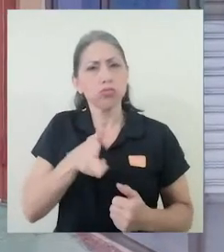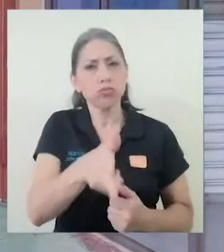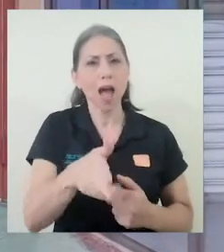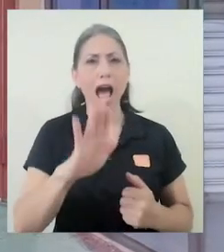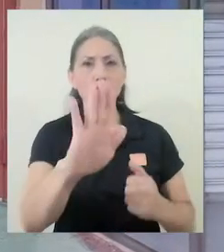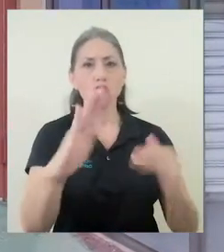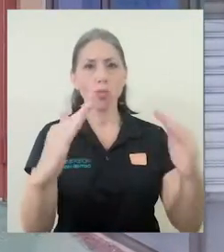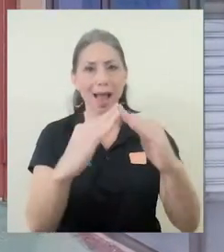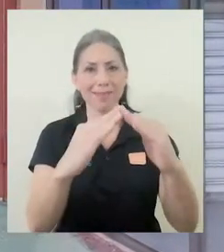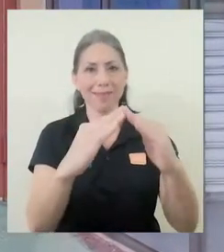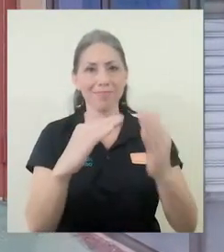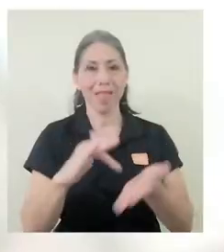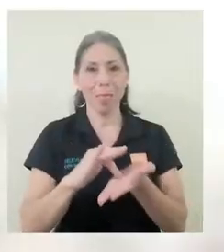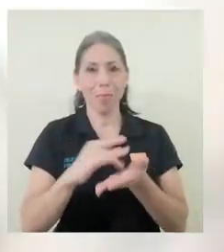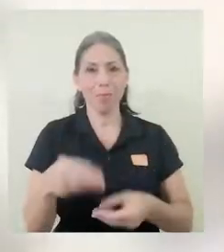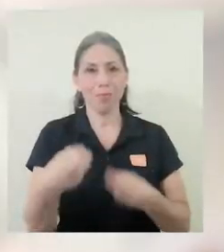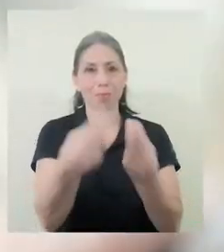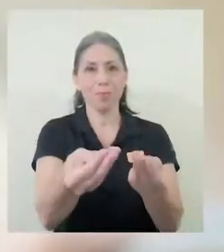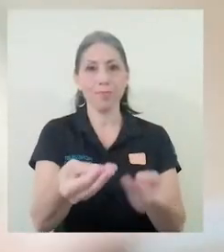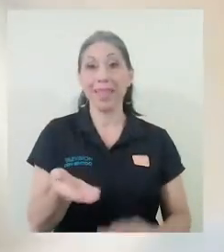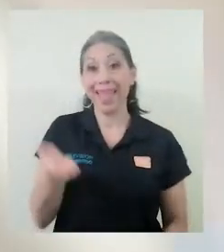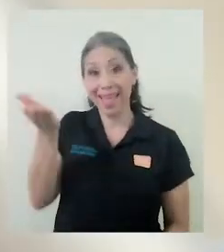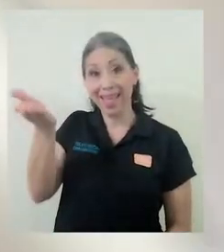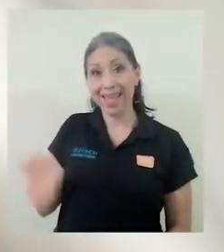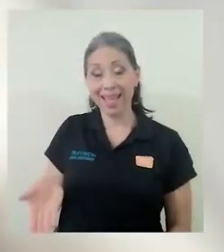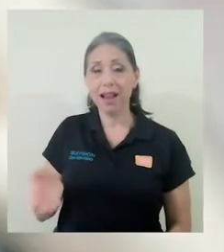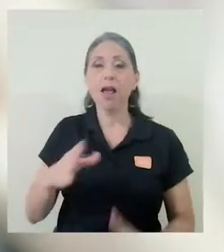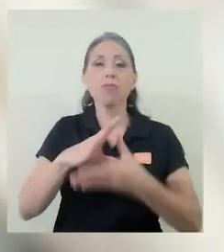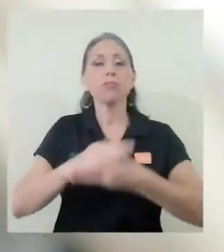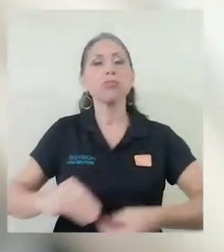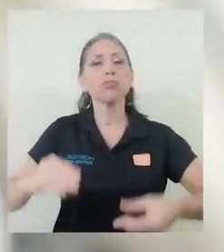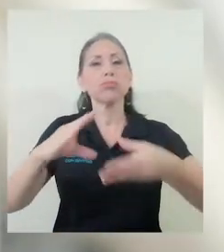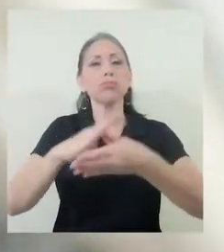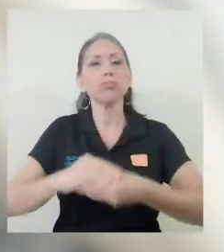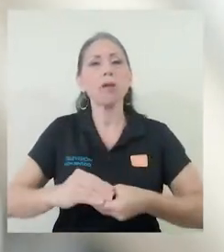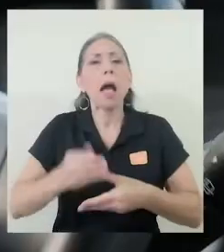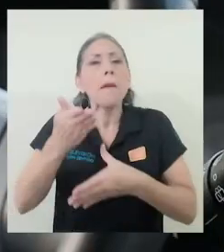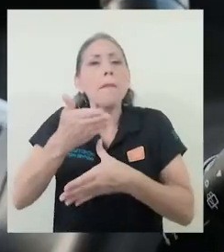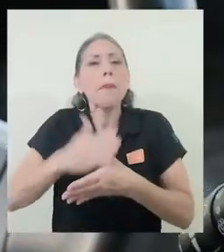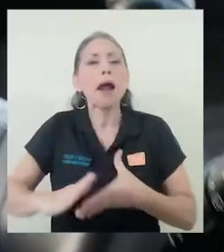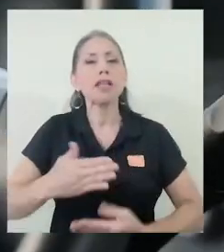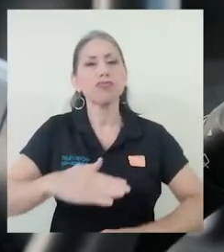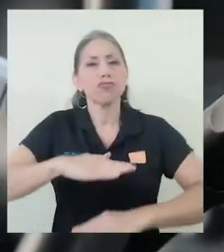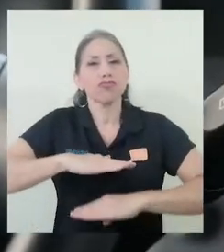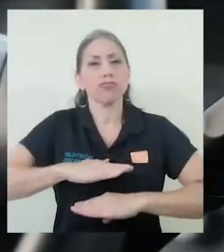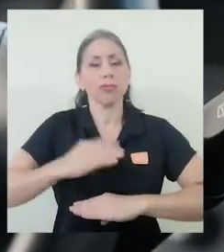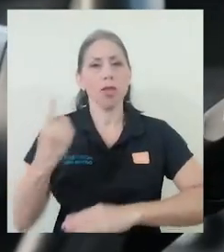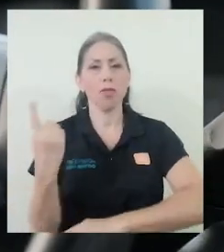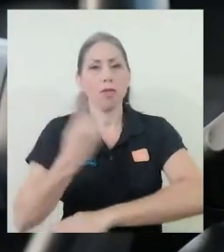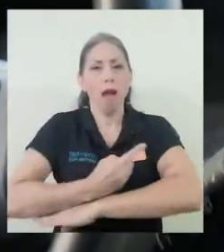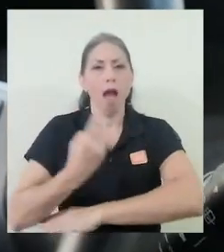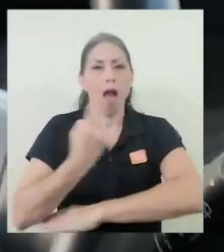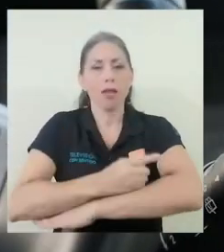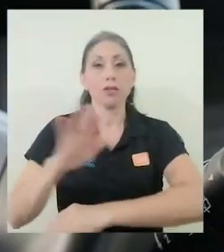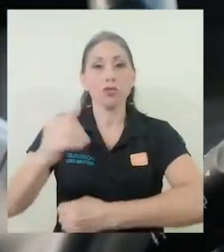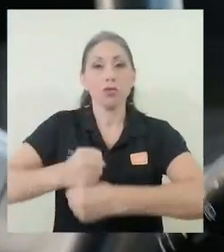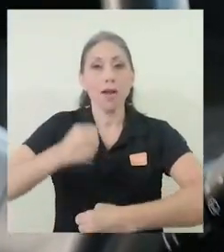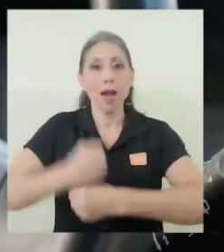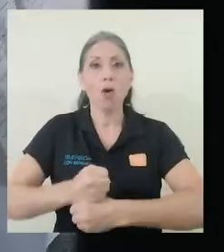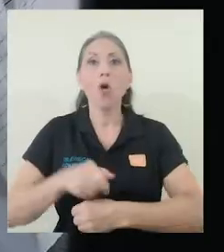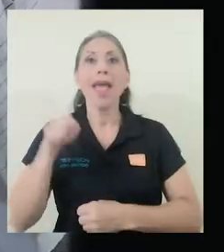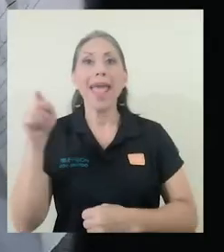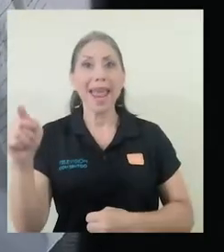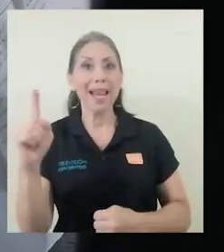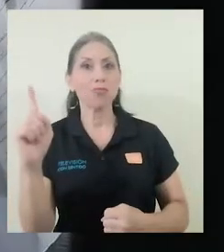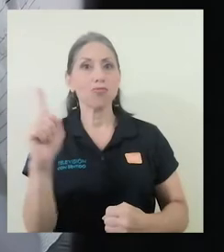verdad dejarle el medicamento. Don Oscar relató que parte de las satisfacciones diarias de su trabajo es que se ha llegado a topar